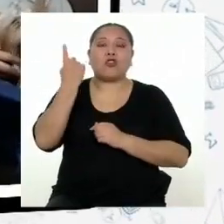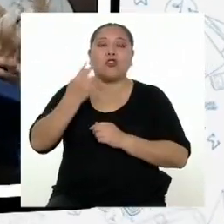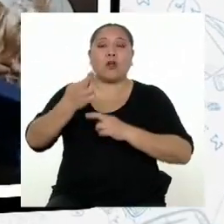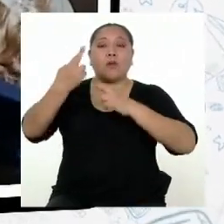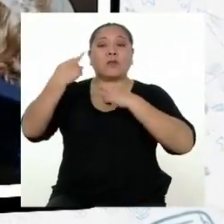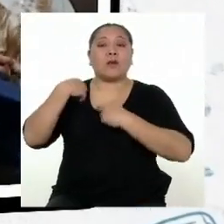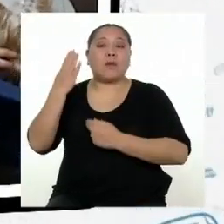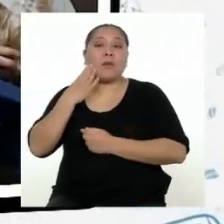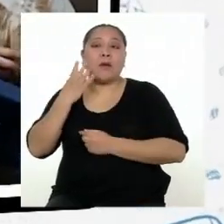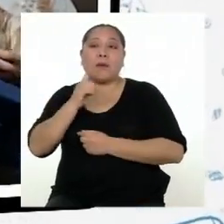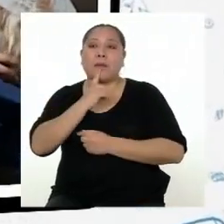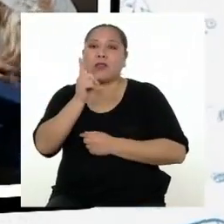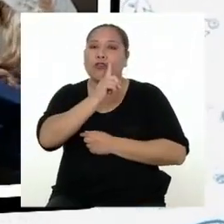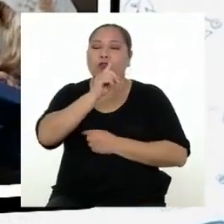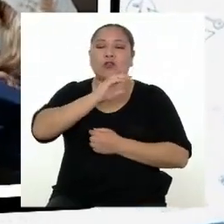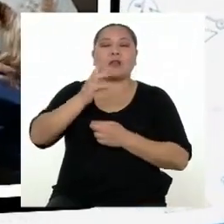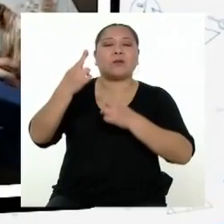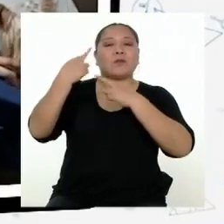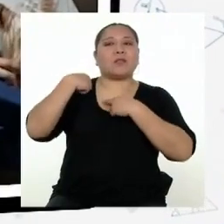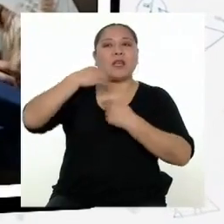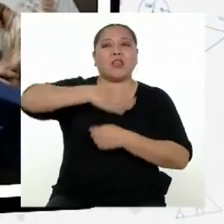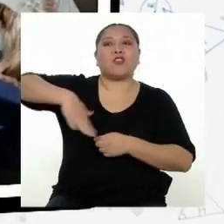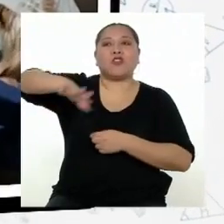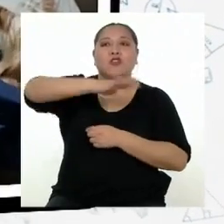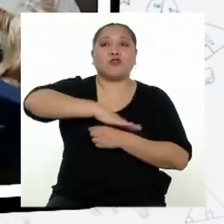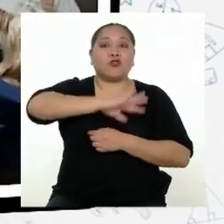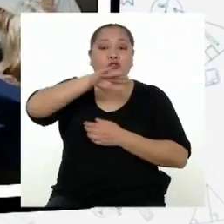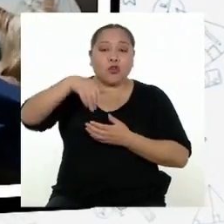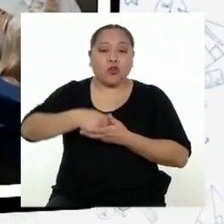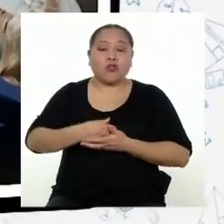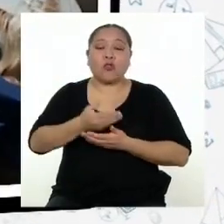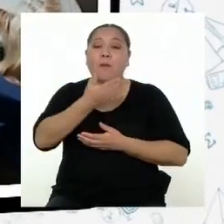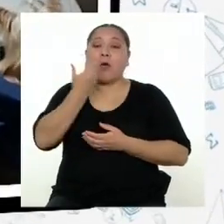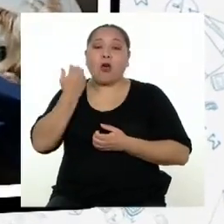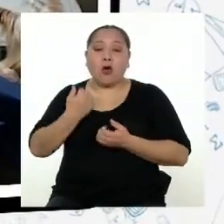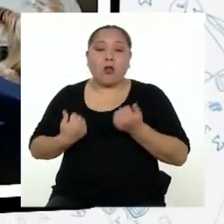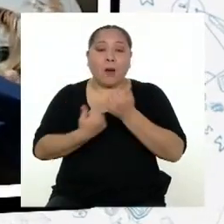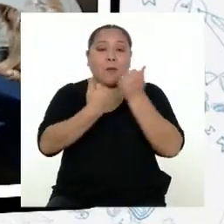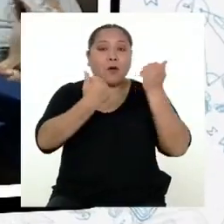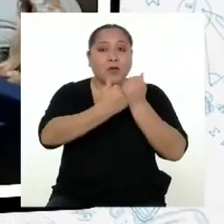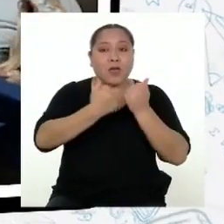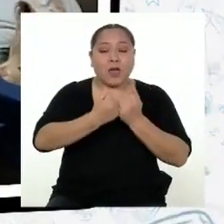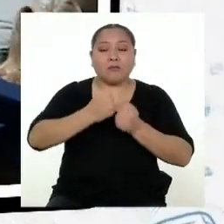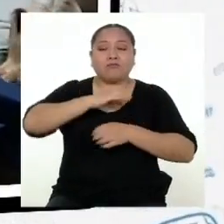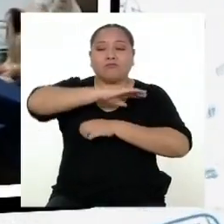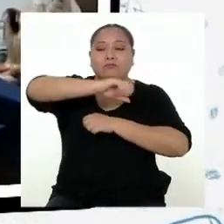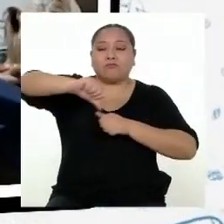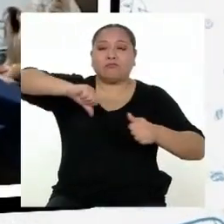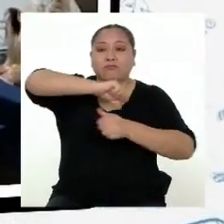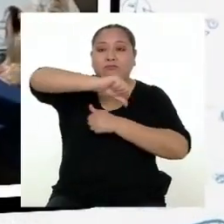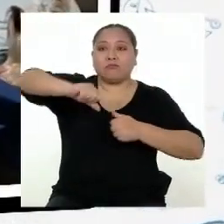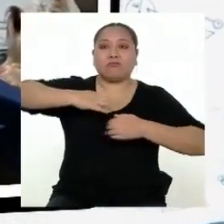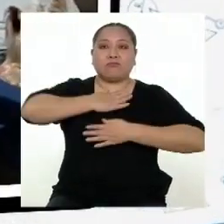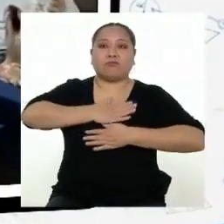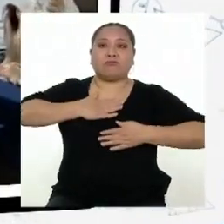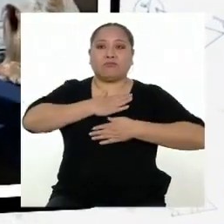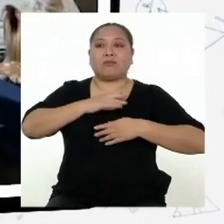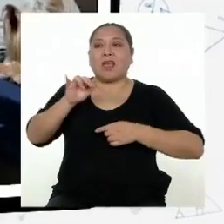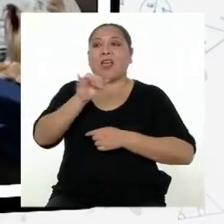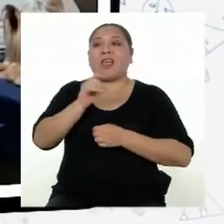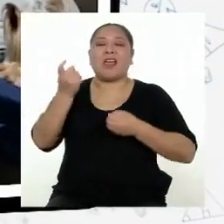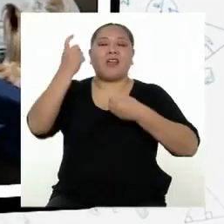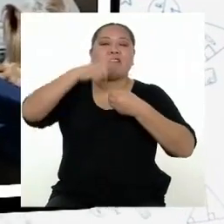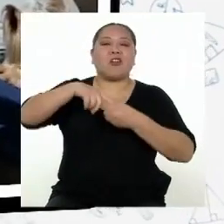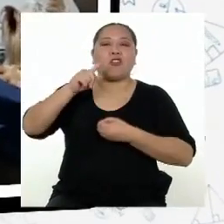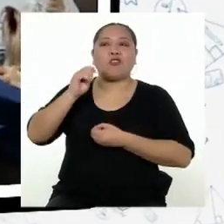mamá o del papá, es tarea de todos. Todos debemos contribuir para vivir en un ambiente de armonía y respeto. Incluido Toby. Claro,